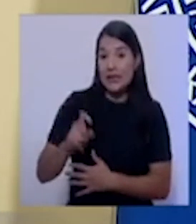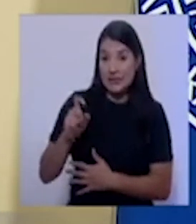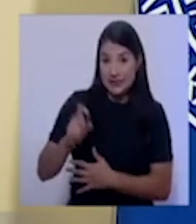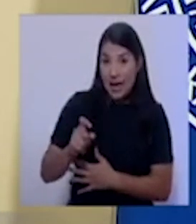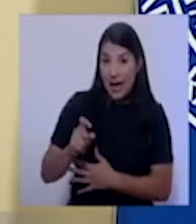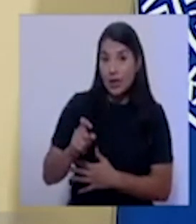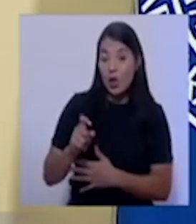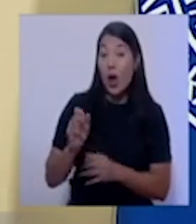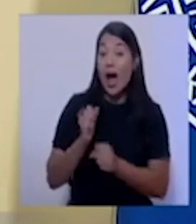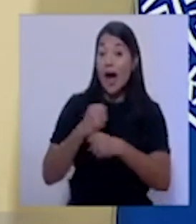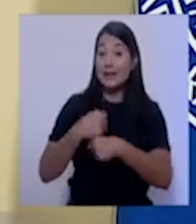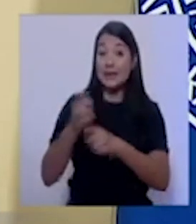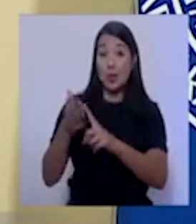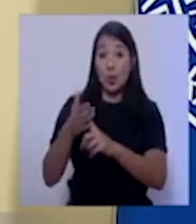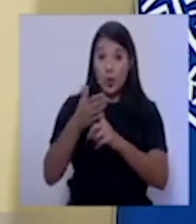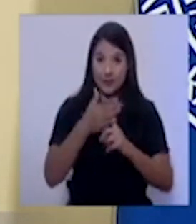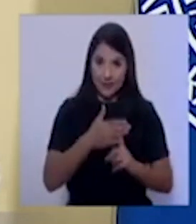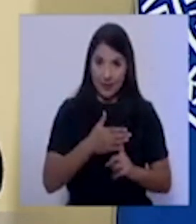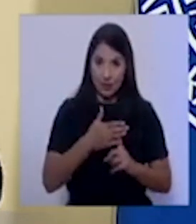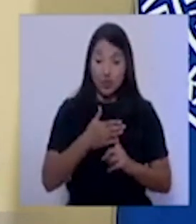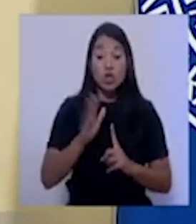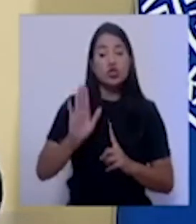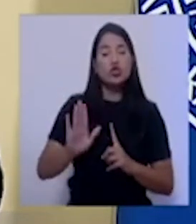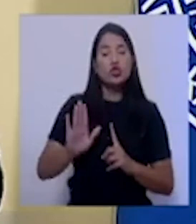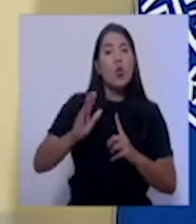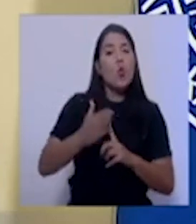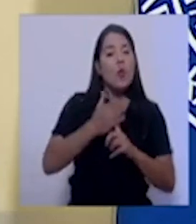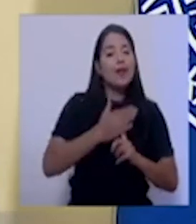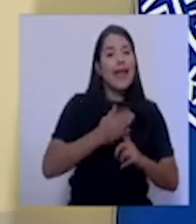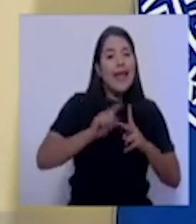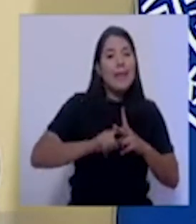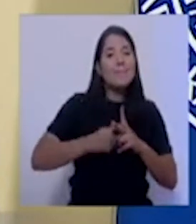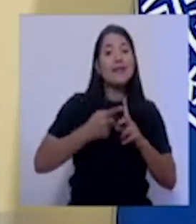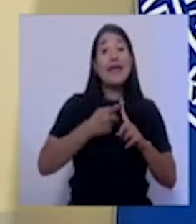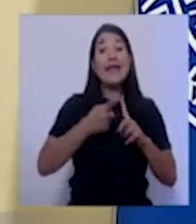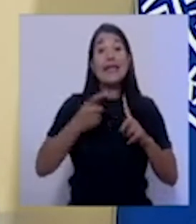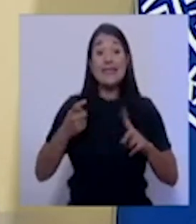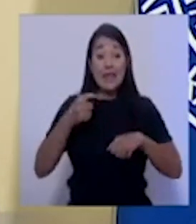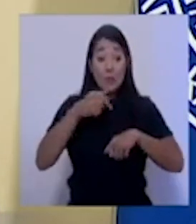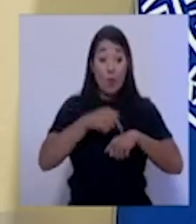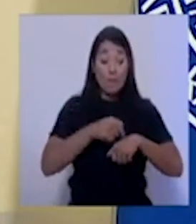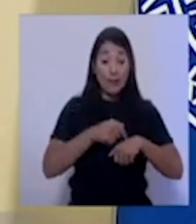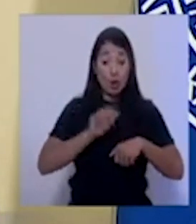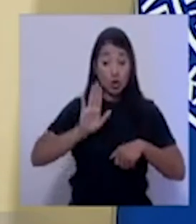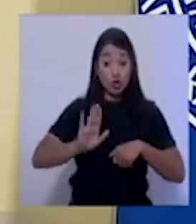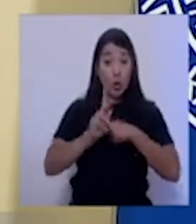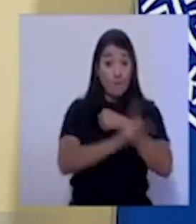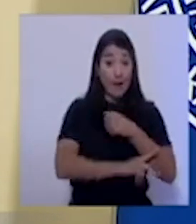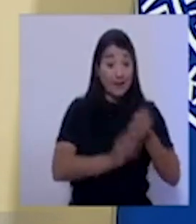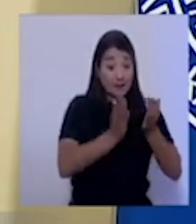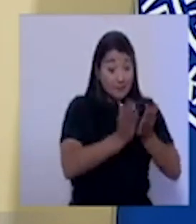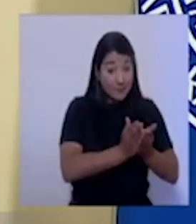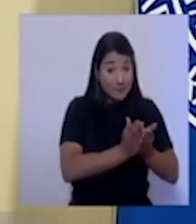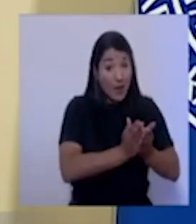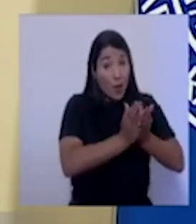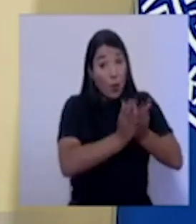cuarentena, esta se estaría contando a partir del momento del zarpe de ese yate si se puede demostrar el momento del zarpe.